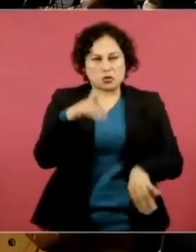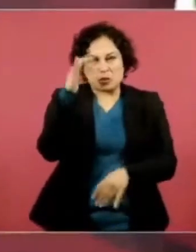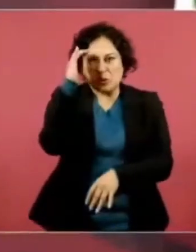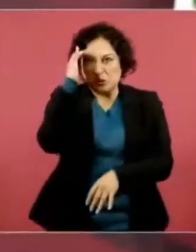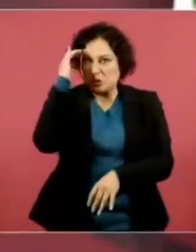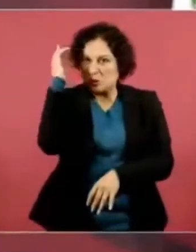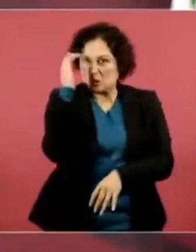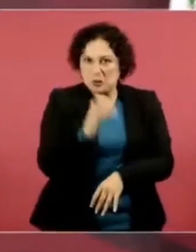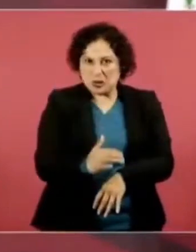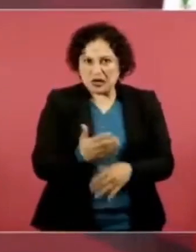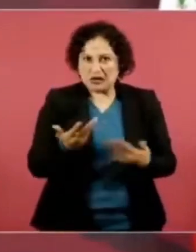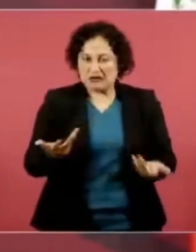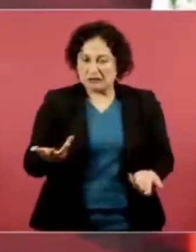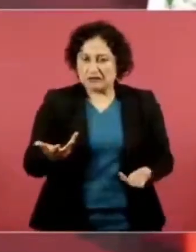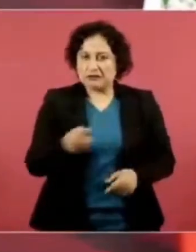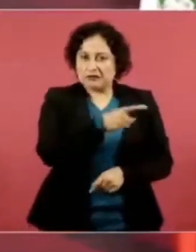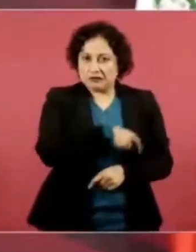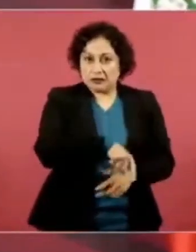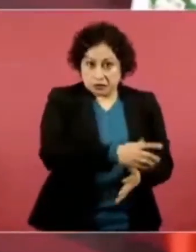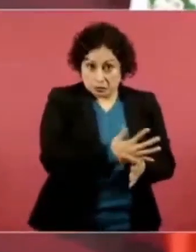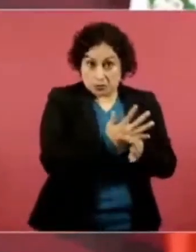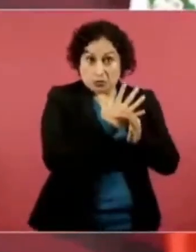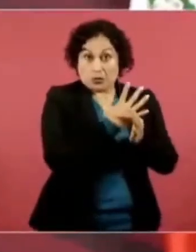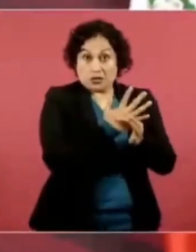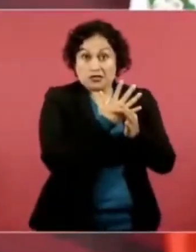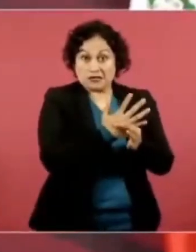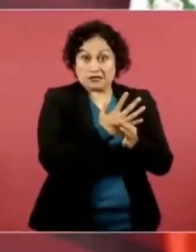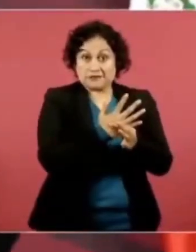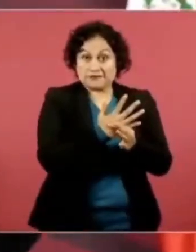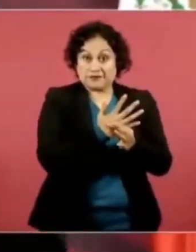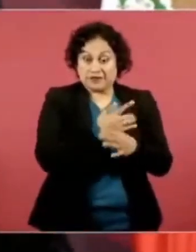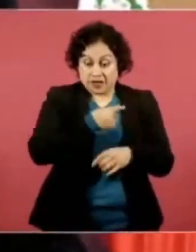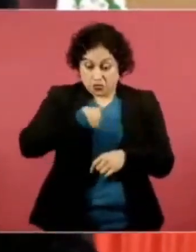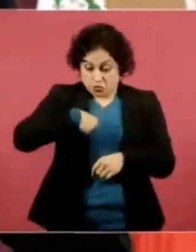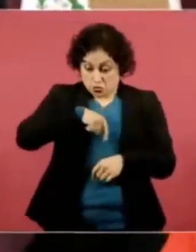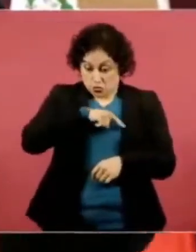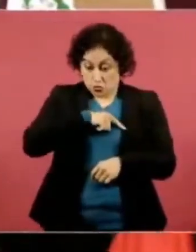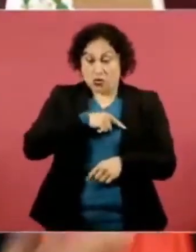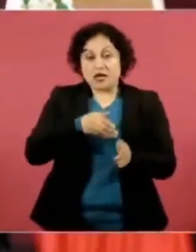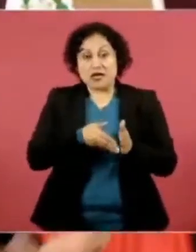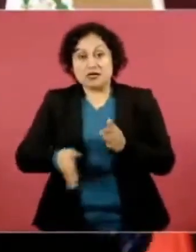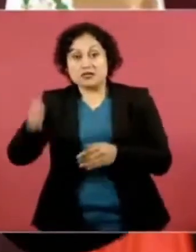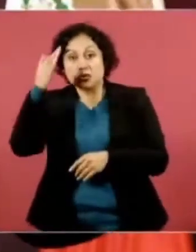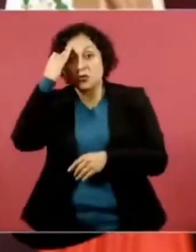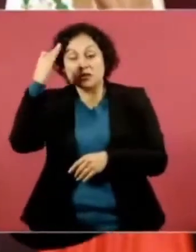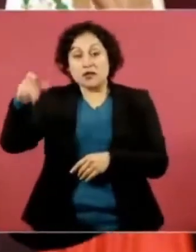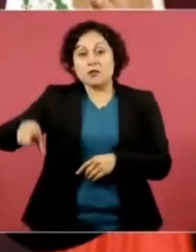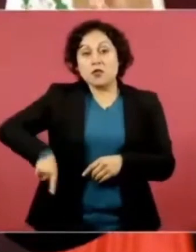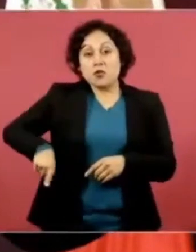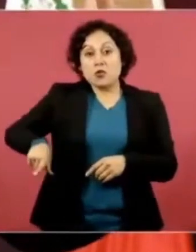que hay más desaparecidos en el gobierno de nosotros que en el de Felipe Calderón.